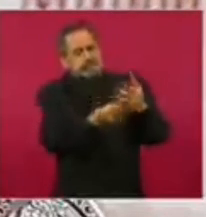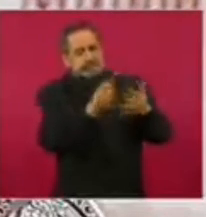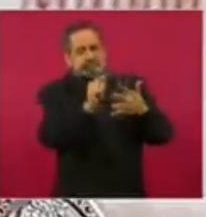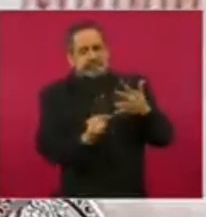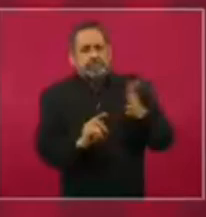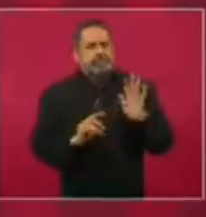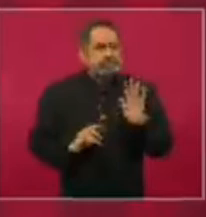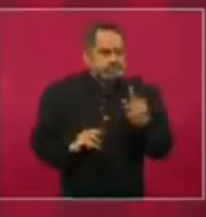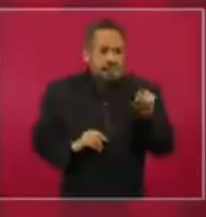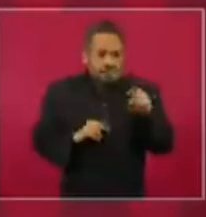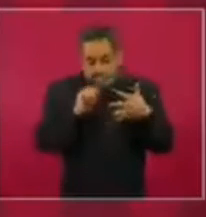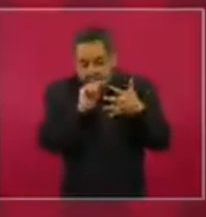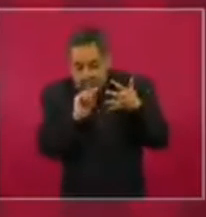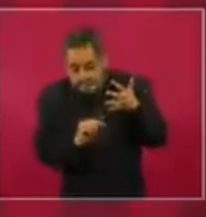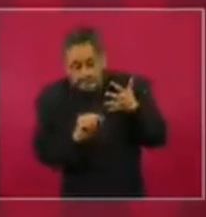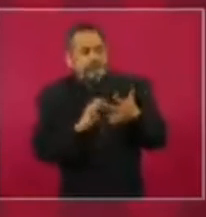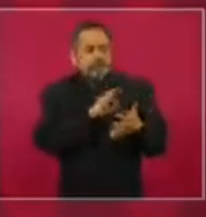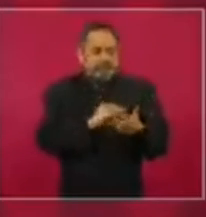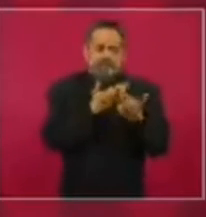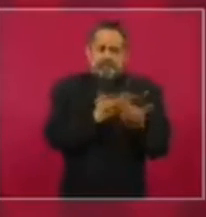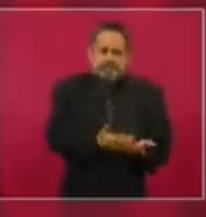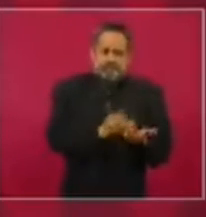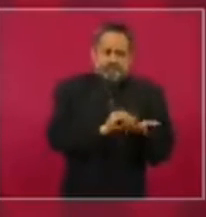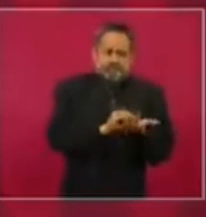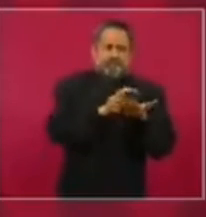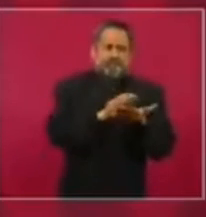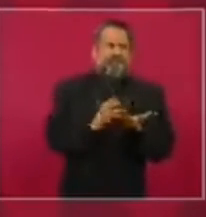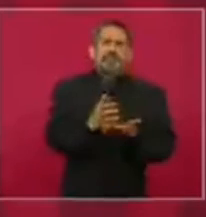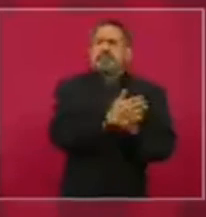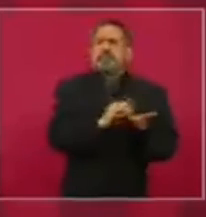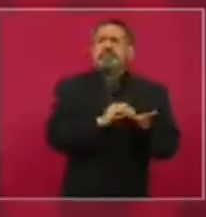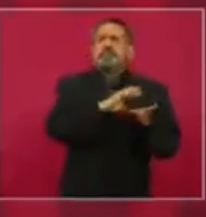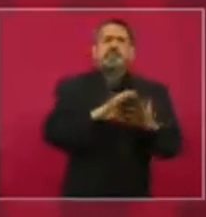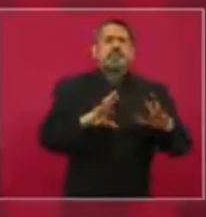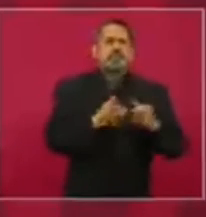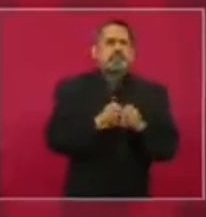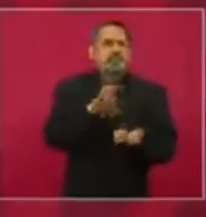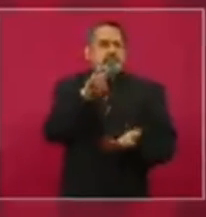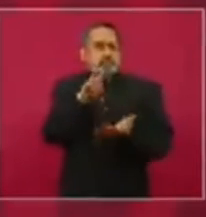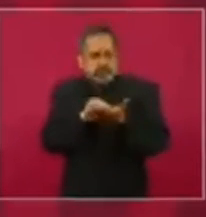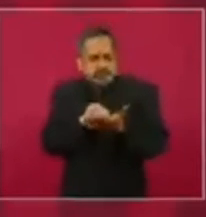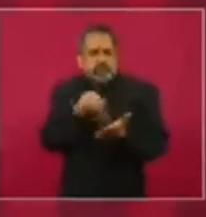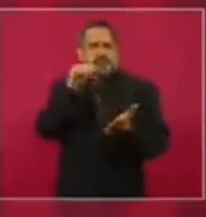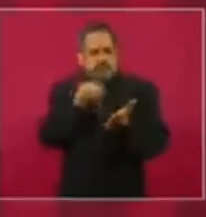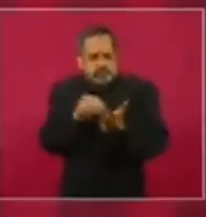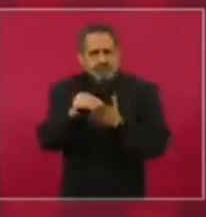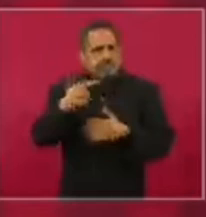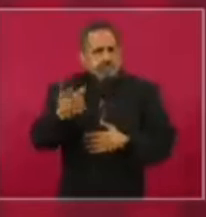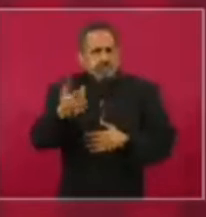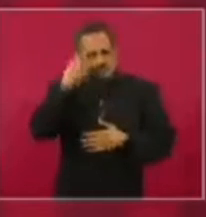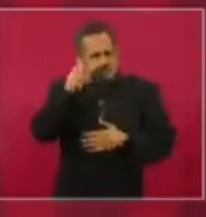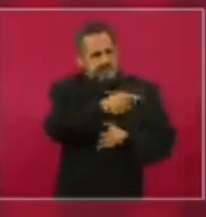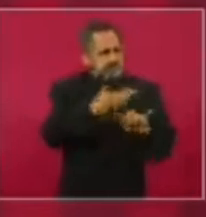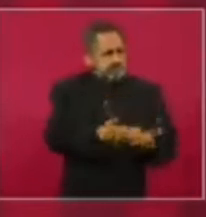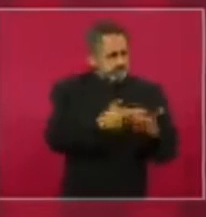dónde creemos que se pueden obtener hasta prácticamente 3 mil millones de pesos de recursos